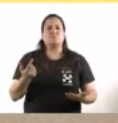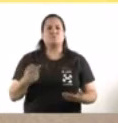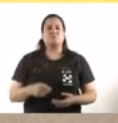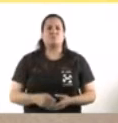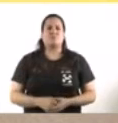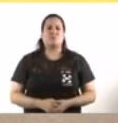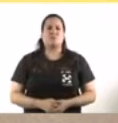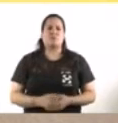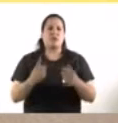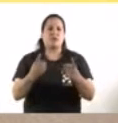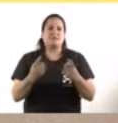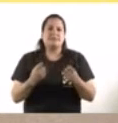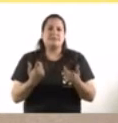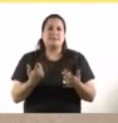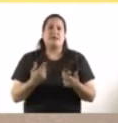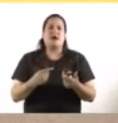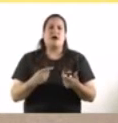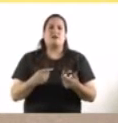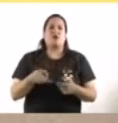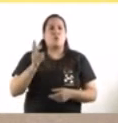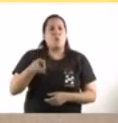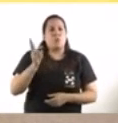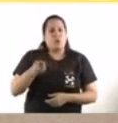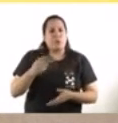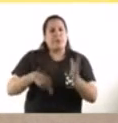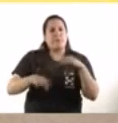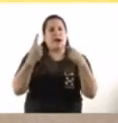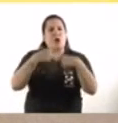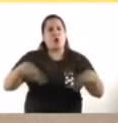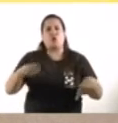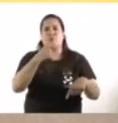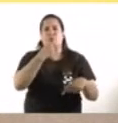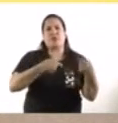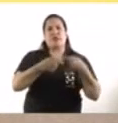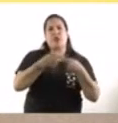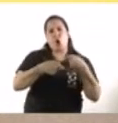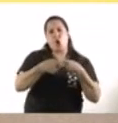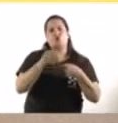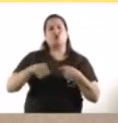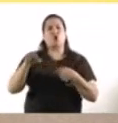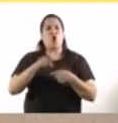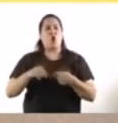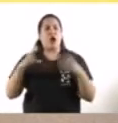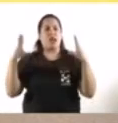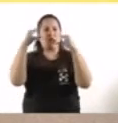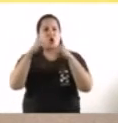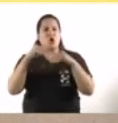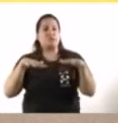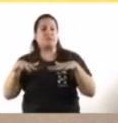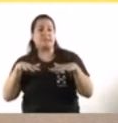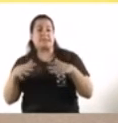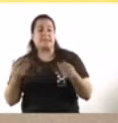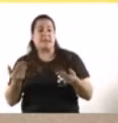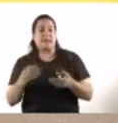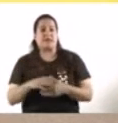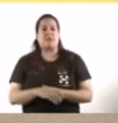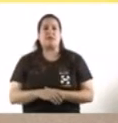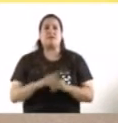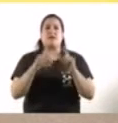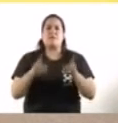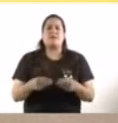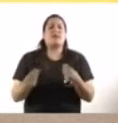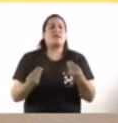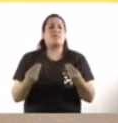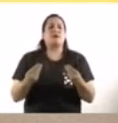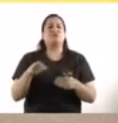una restricción más dura en lo que tiene que ver con comercios o actividad nocturna y también si nos puede aclarar qué pasó con el docente que